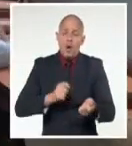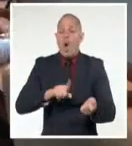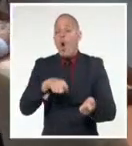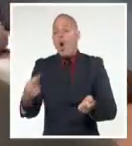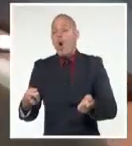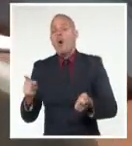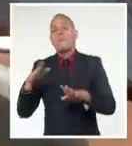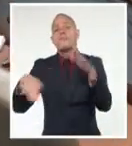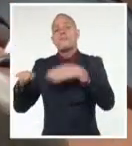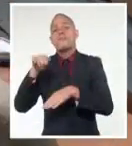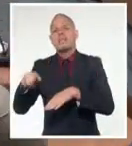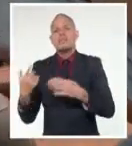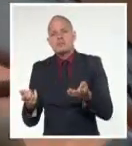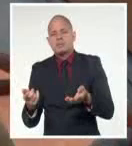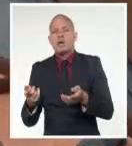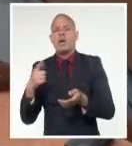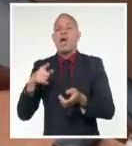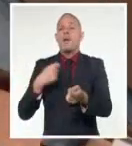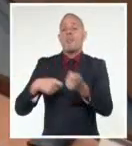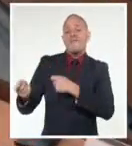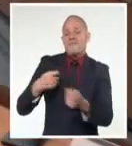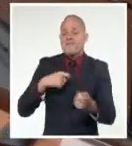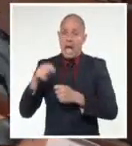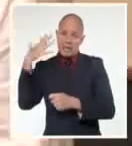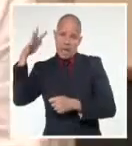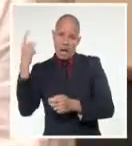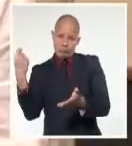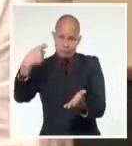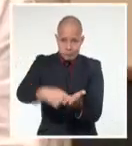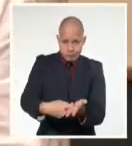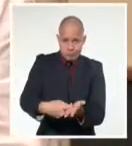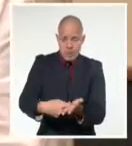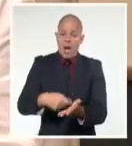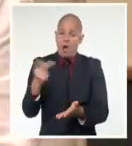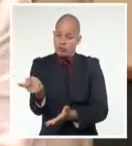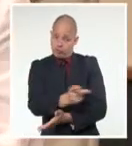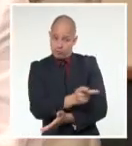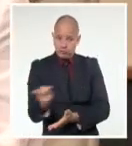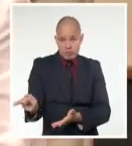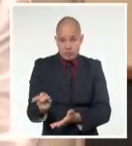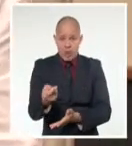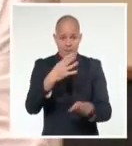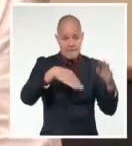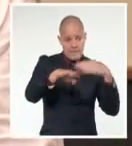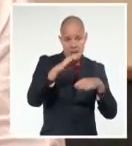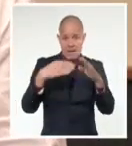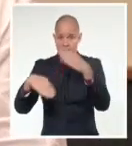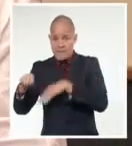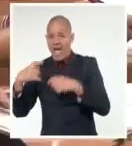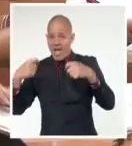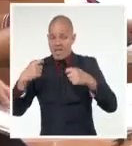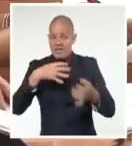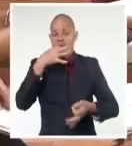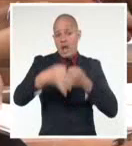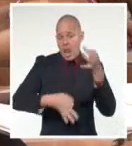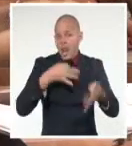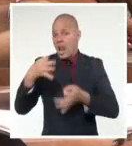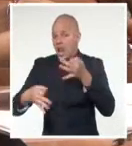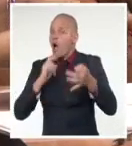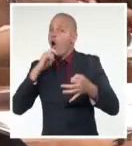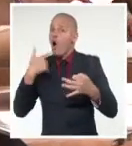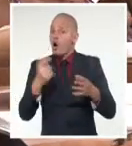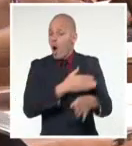dos organismos estratégicos de la nación, enfatizó Díaz-Canel, que requieren para desarrollarse y solucionar múltiples de sus problemas,